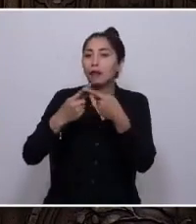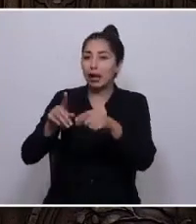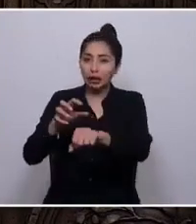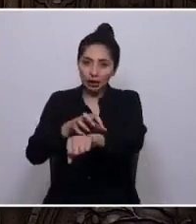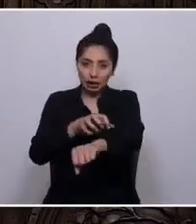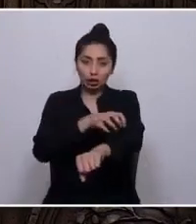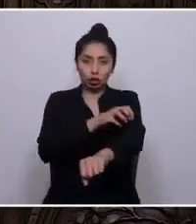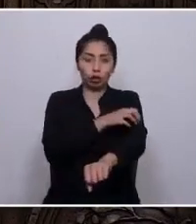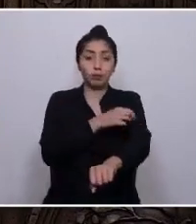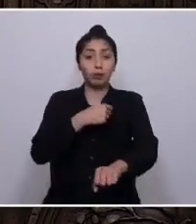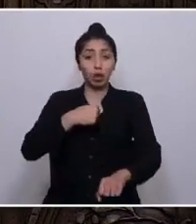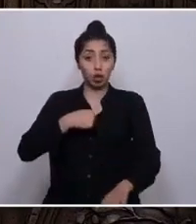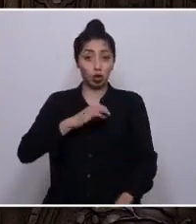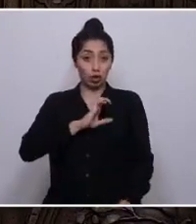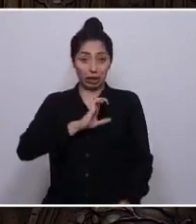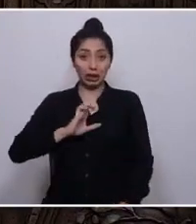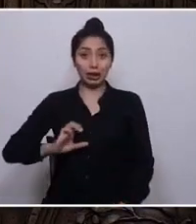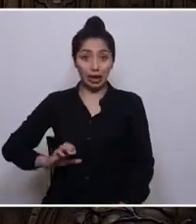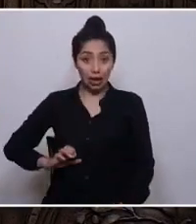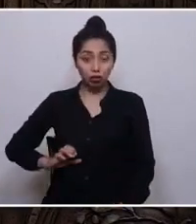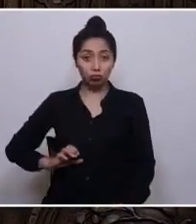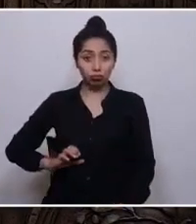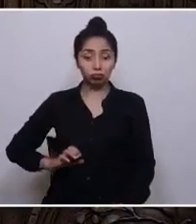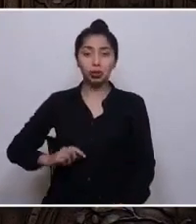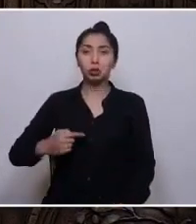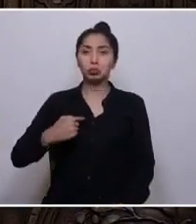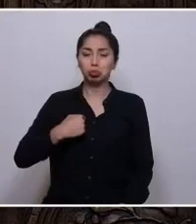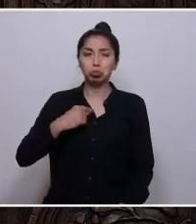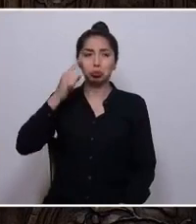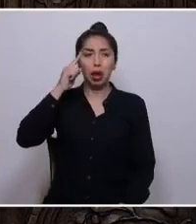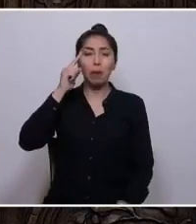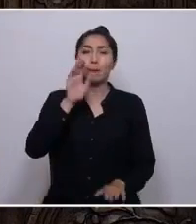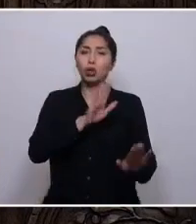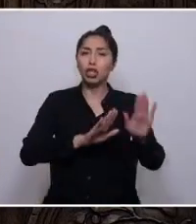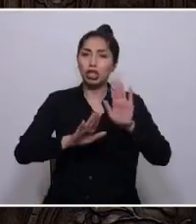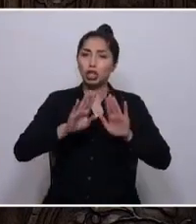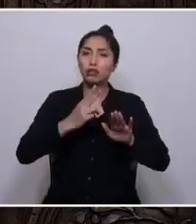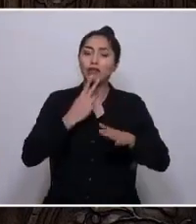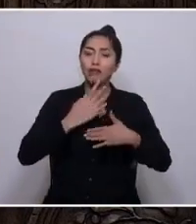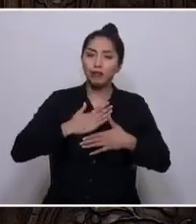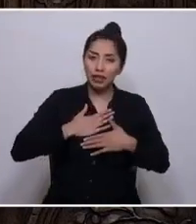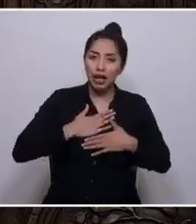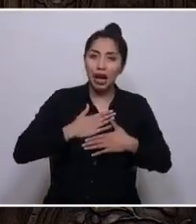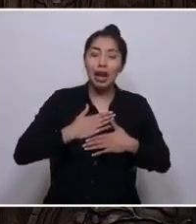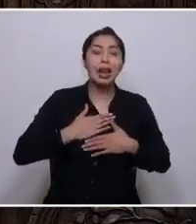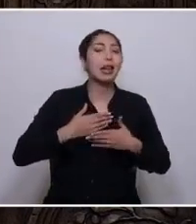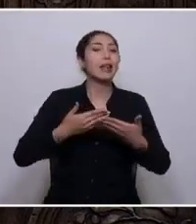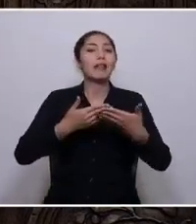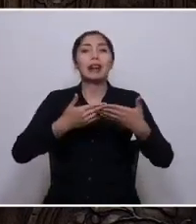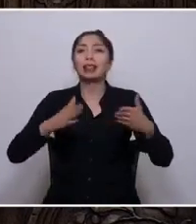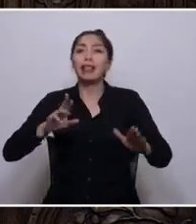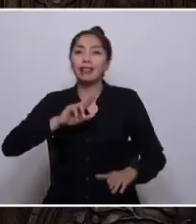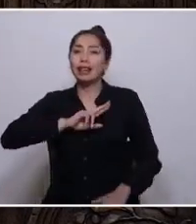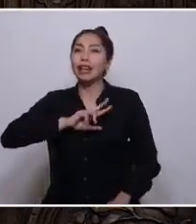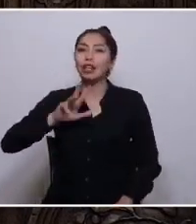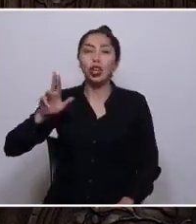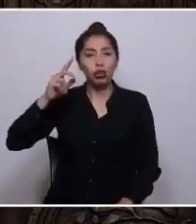cristiano, abogo por la protección de la vida, la libertad de culto y el respeto a la diversidad.